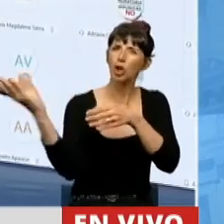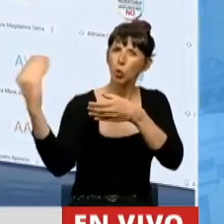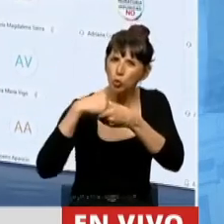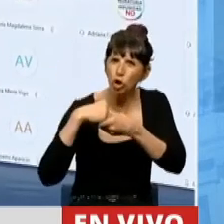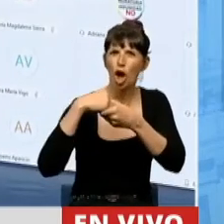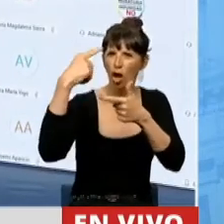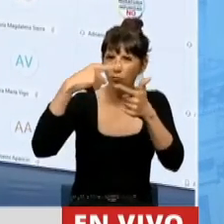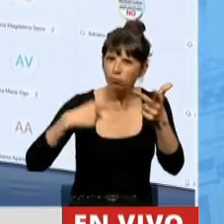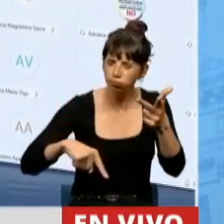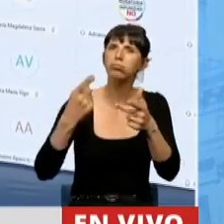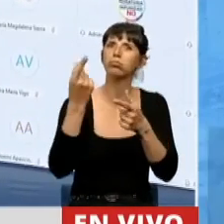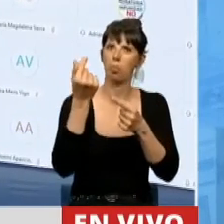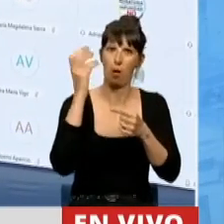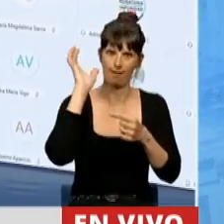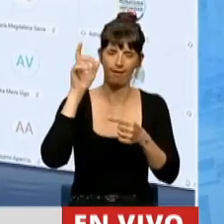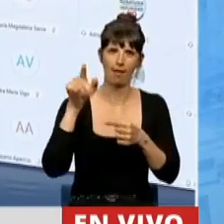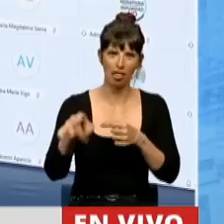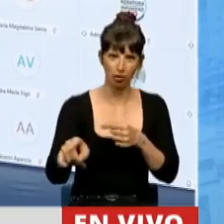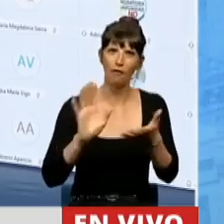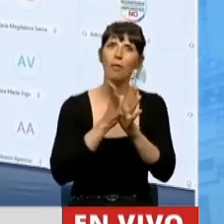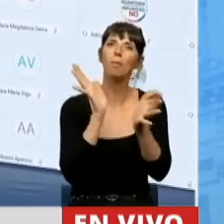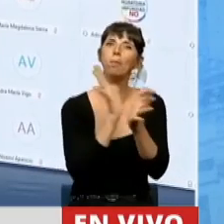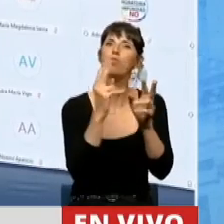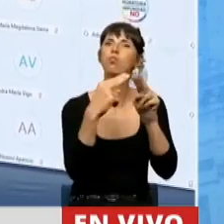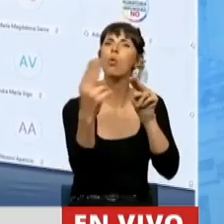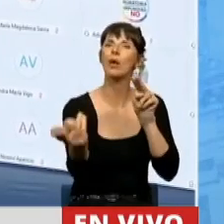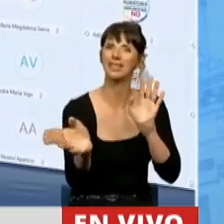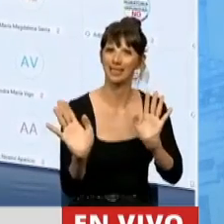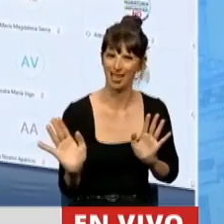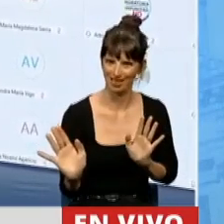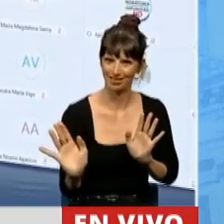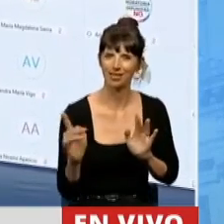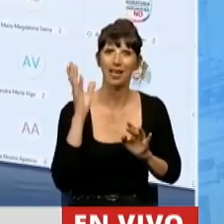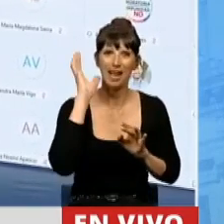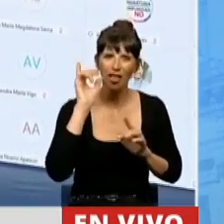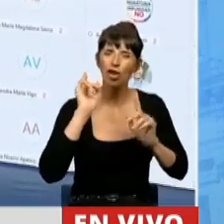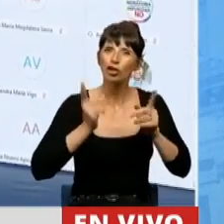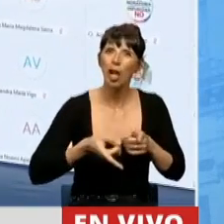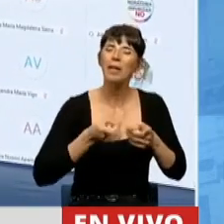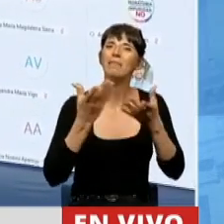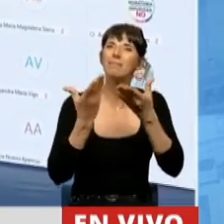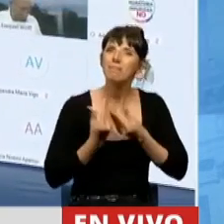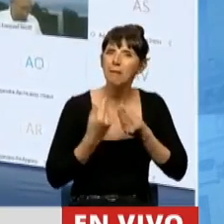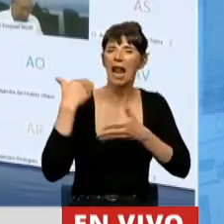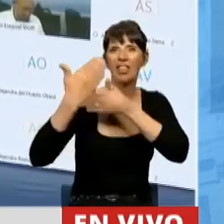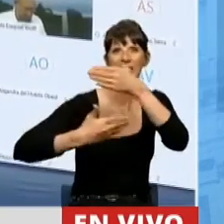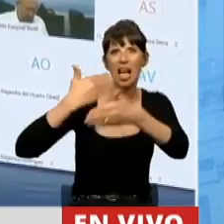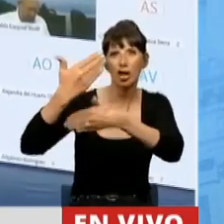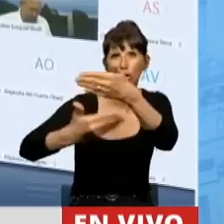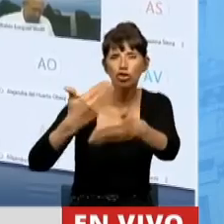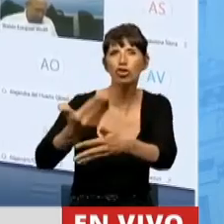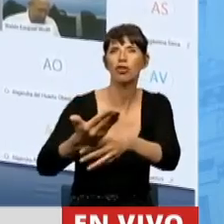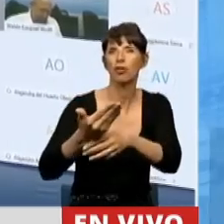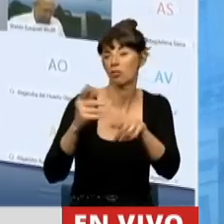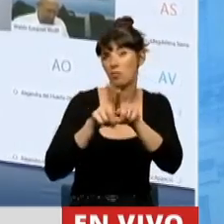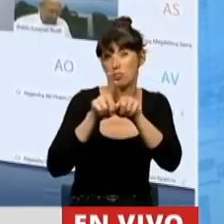decir, como puente para el desarrollo se conecta con los objetivos de desarrollo sostenible que tanto nosotros hoy hablamos y que